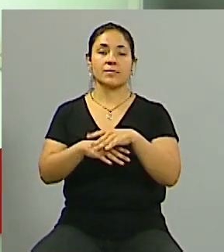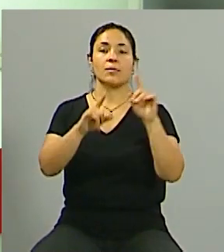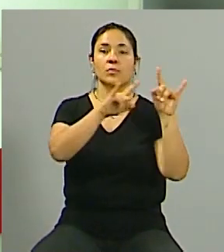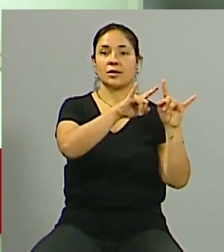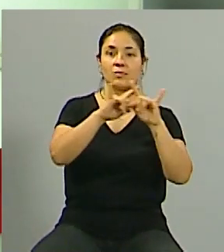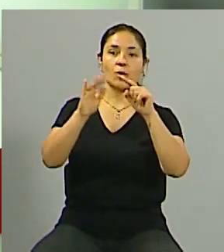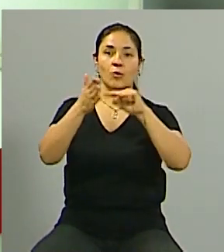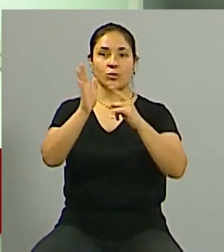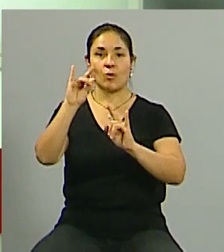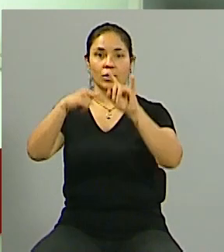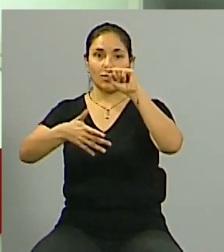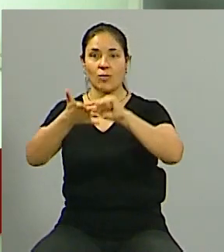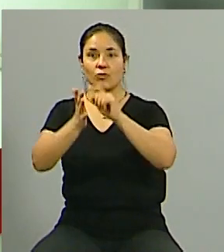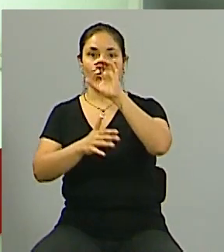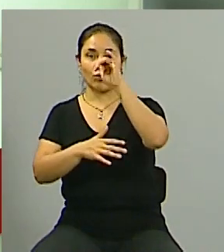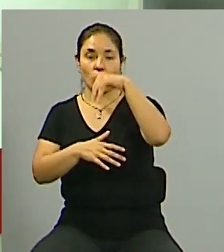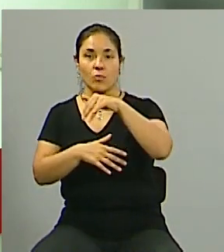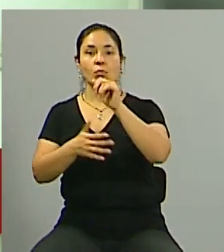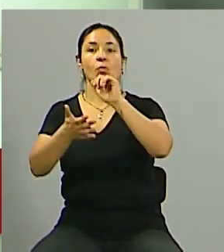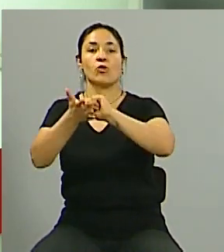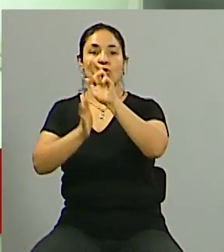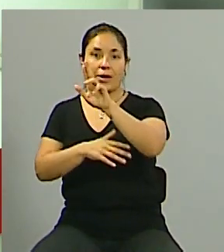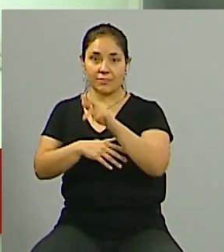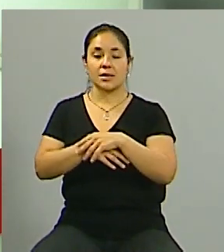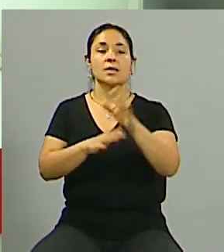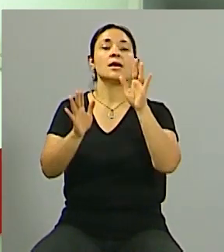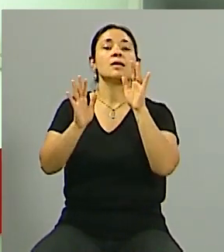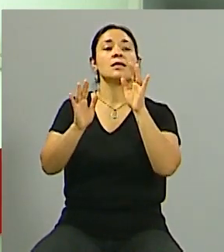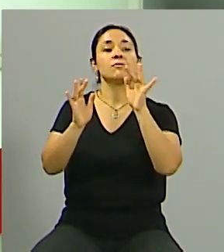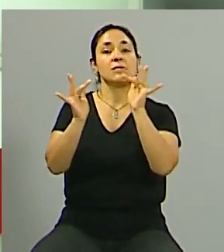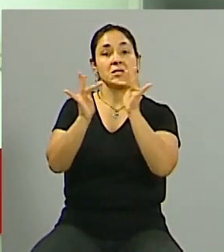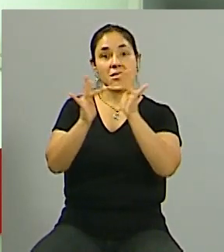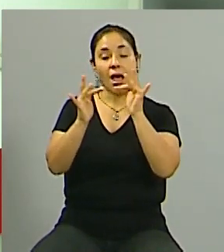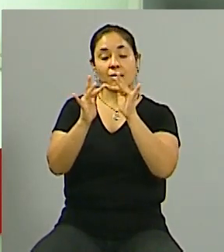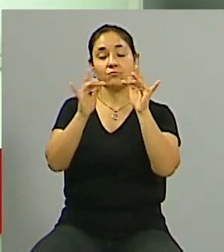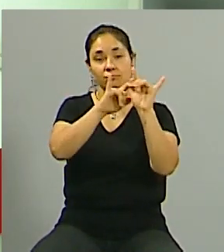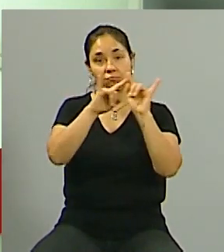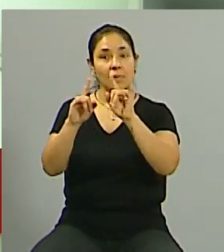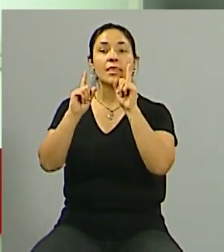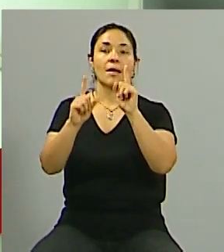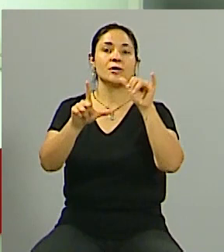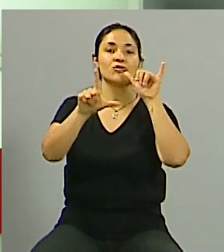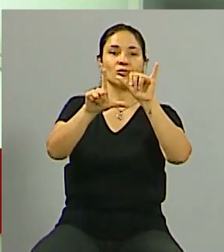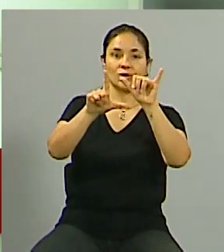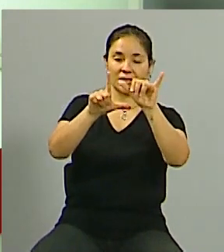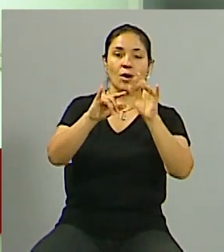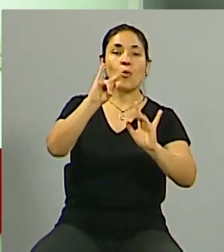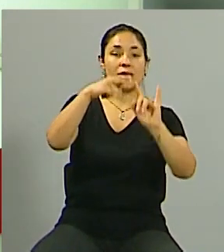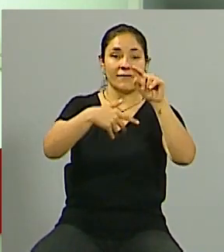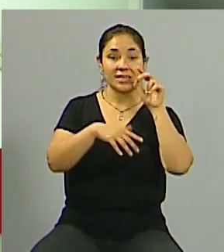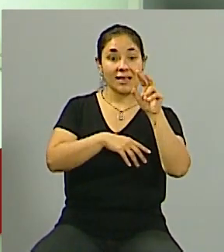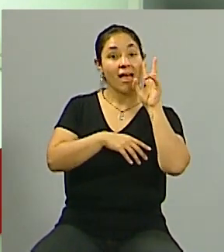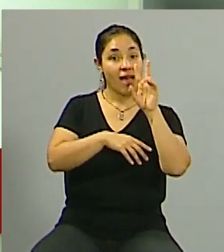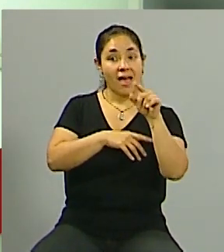.unidiversidad.com.ar que es nuestra plataforma digital pero también tenemos nuestro canal de YouTube Unidiversidad donde se van a